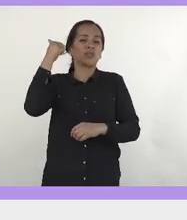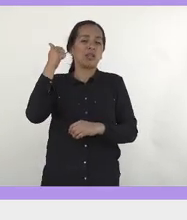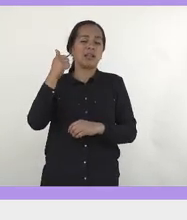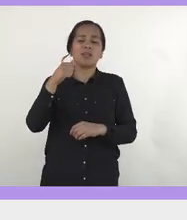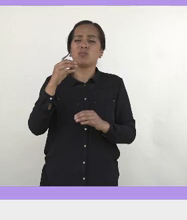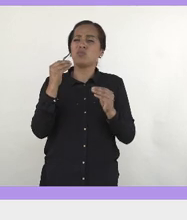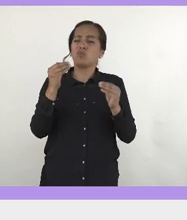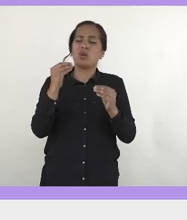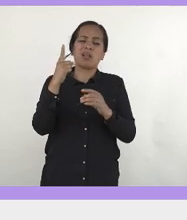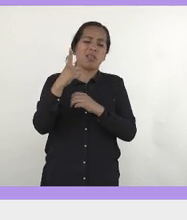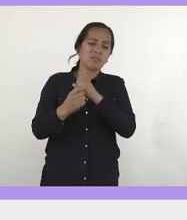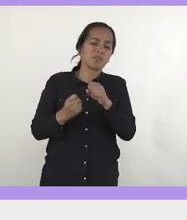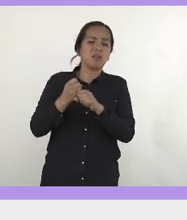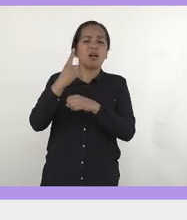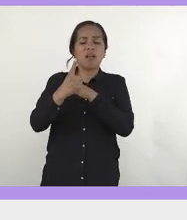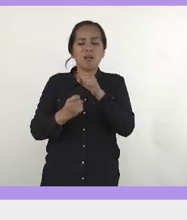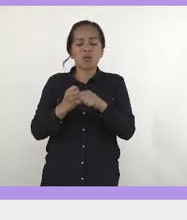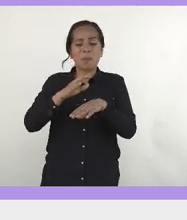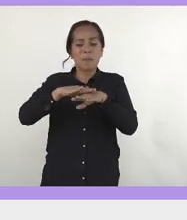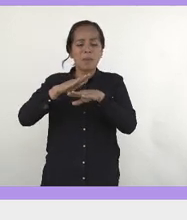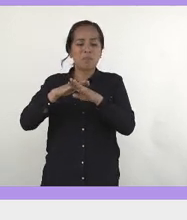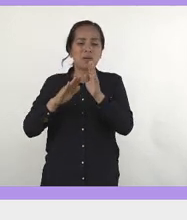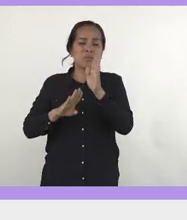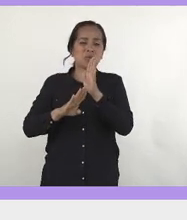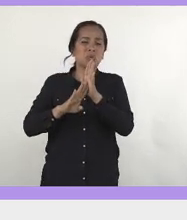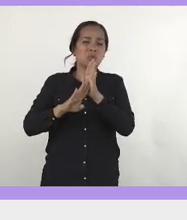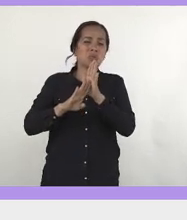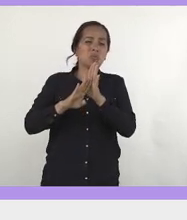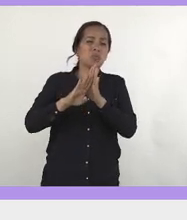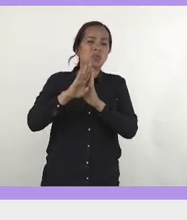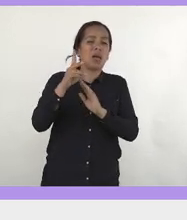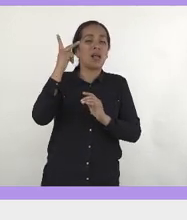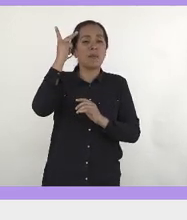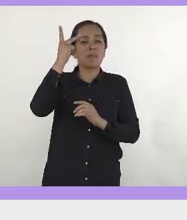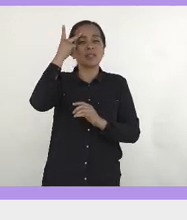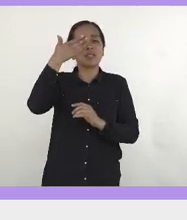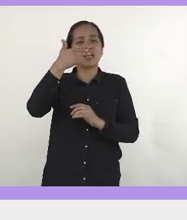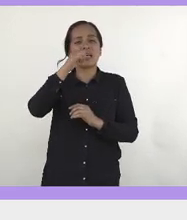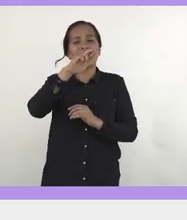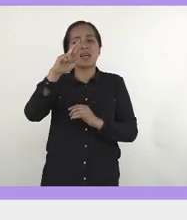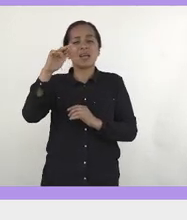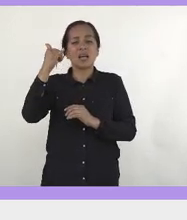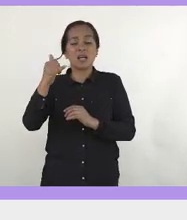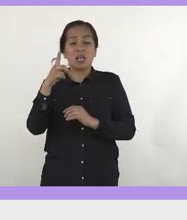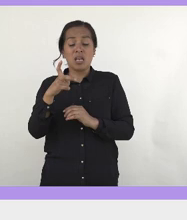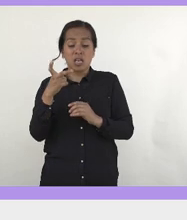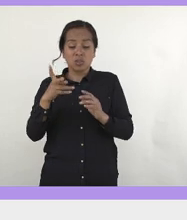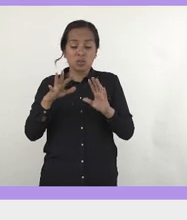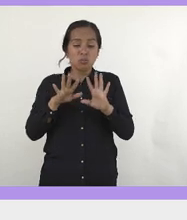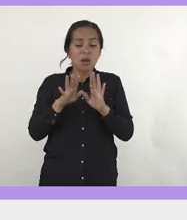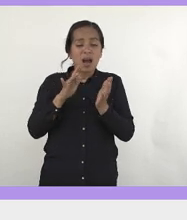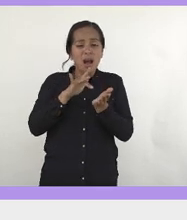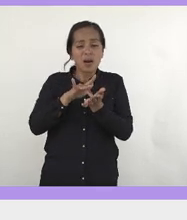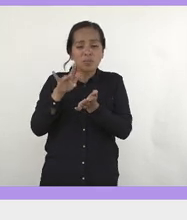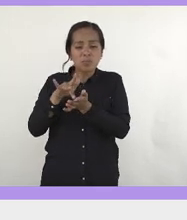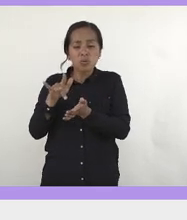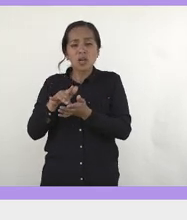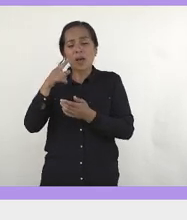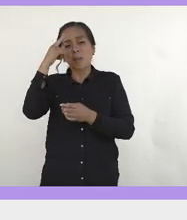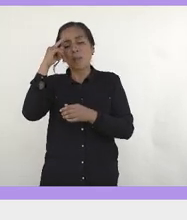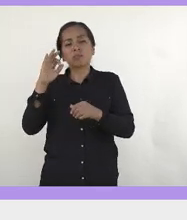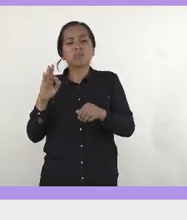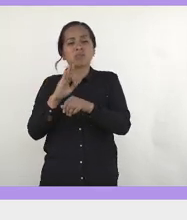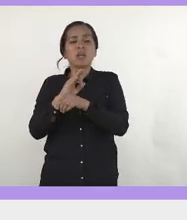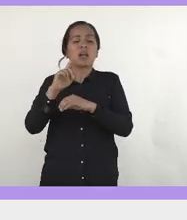se suba mucha más gente, ahora que el príncipe Harry está de moda, pues ha estado muchos años en estas campañas de prevención del suicidio.